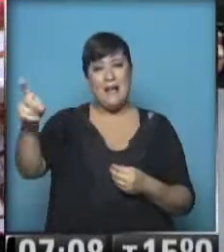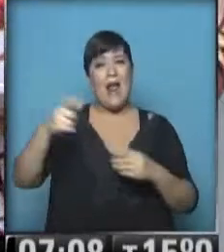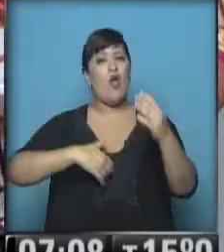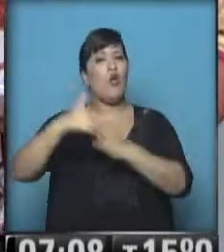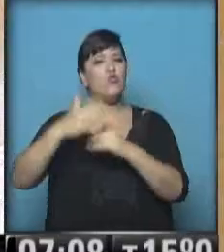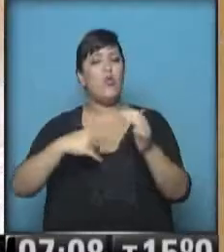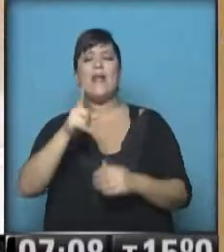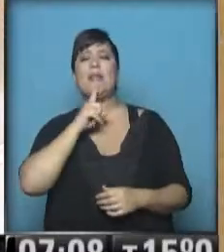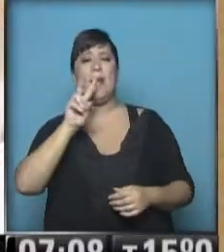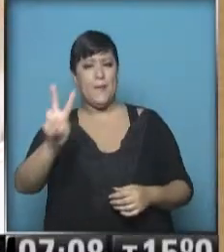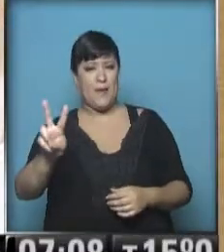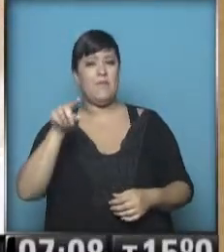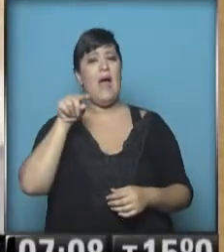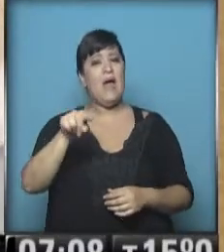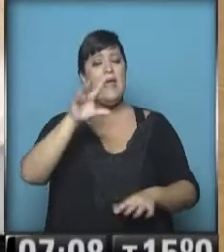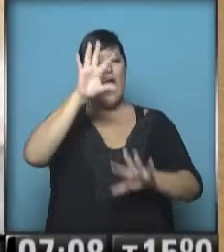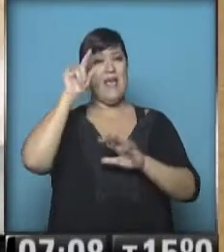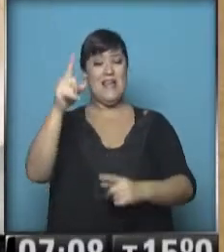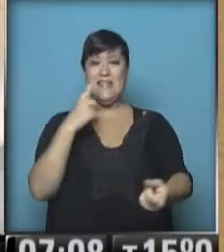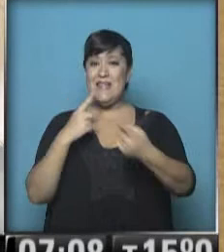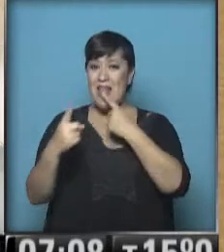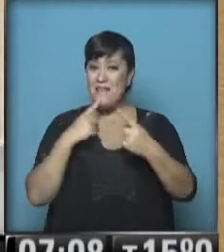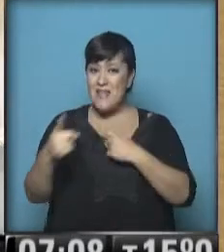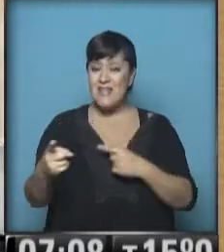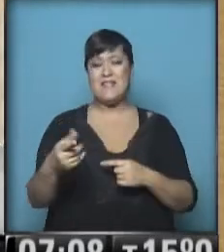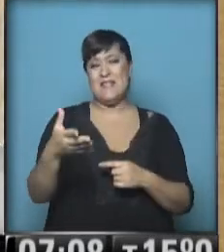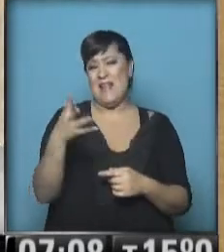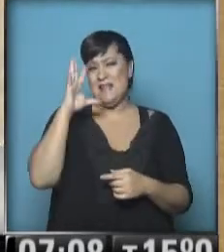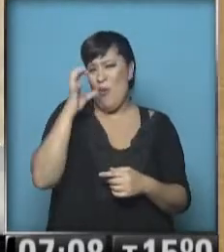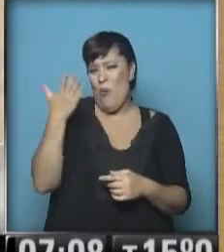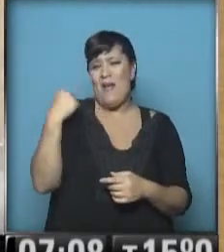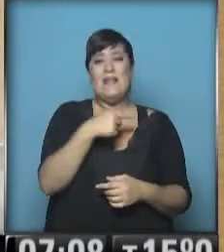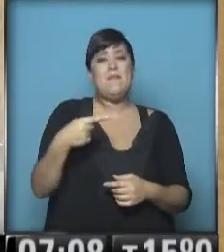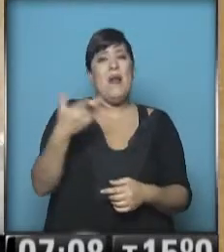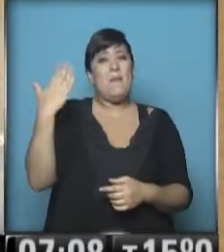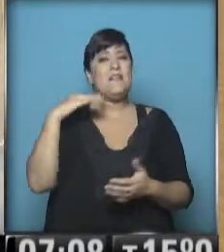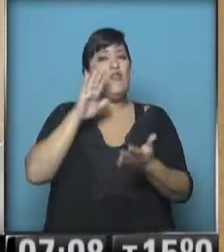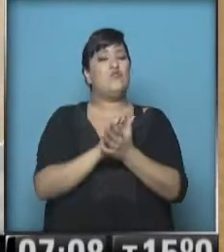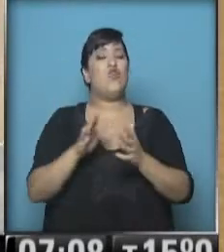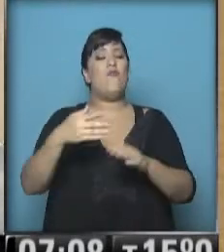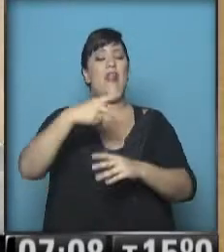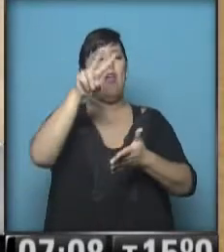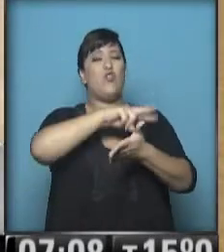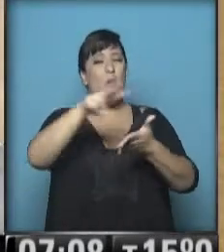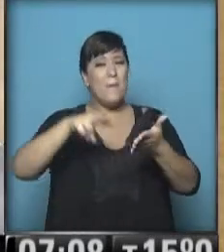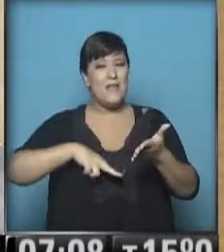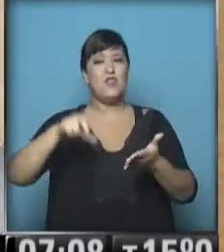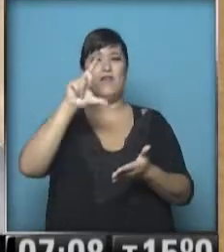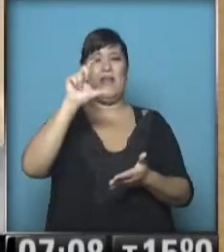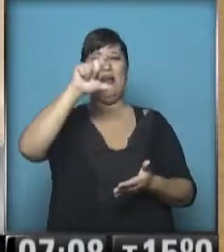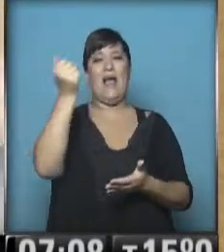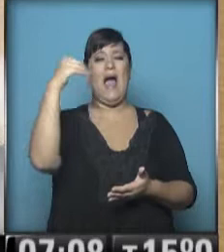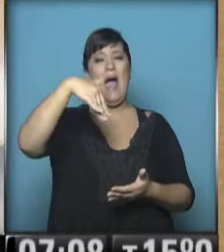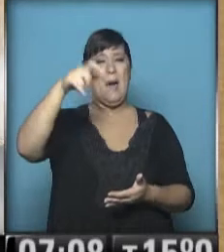TV. Allí, recordemos que esta fue una entrevista que se dio, ¿se acuerdan la semana pasada? En el marco de la Convención Anual de la Cámara Argentina de la